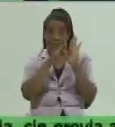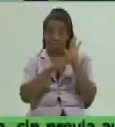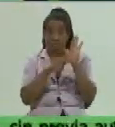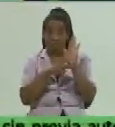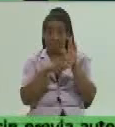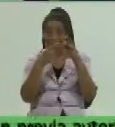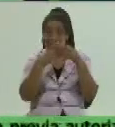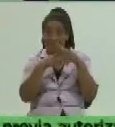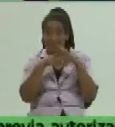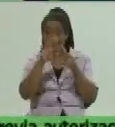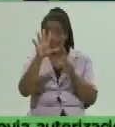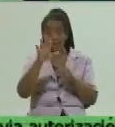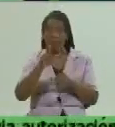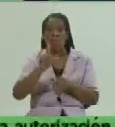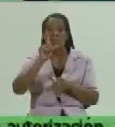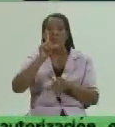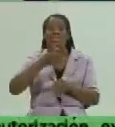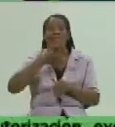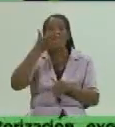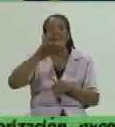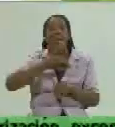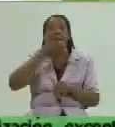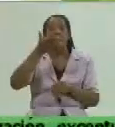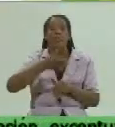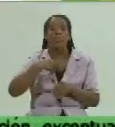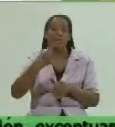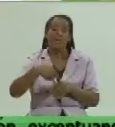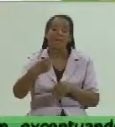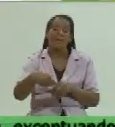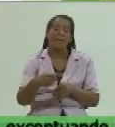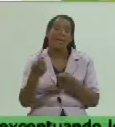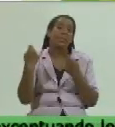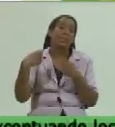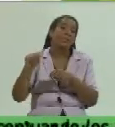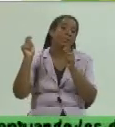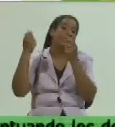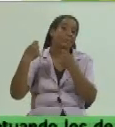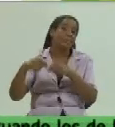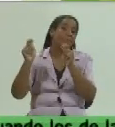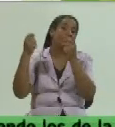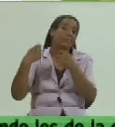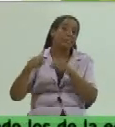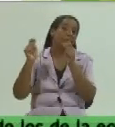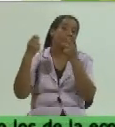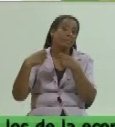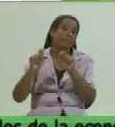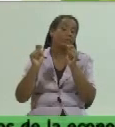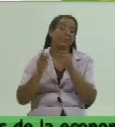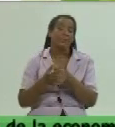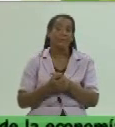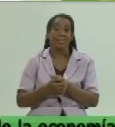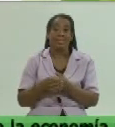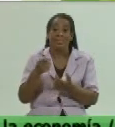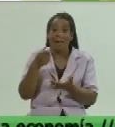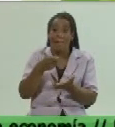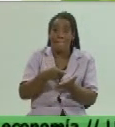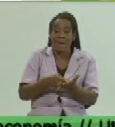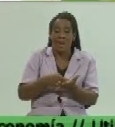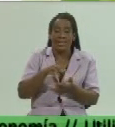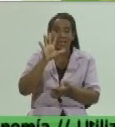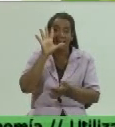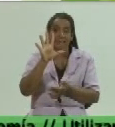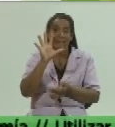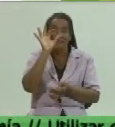hacer una declaración diaria de sus ventas declaración diaria de sus ventas y van a pagar el 5%